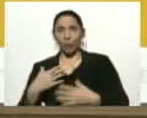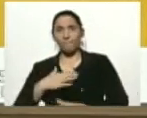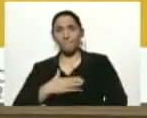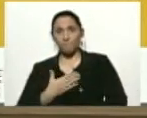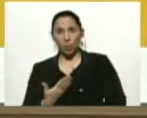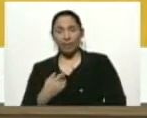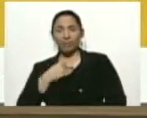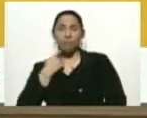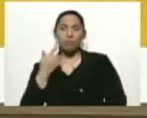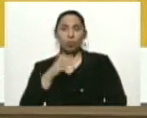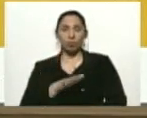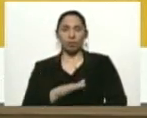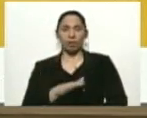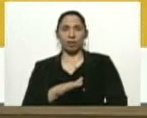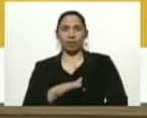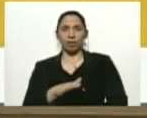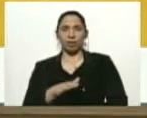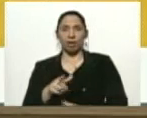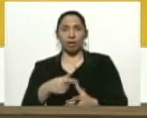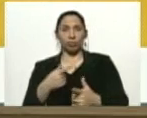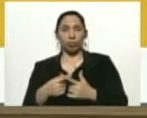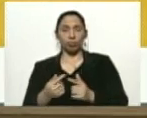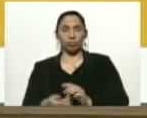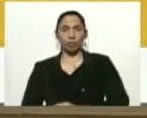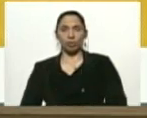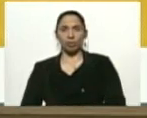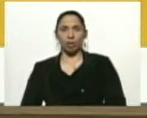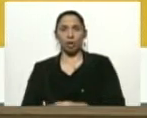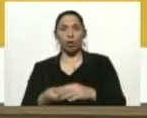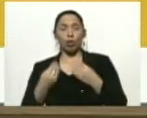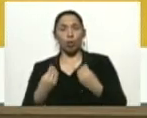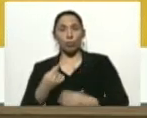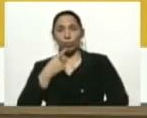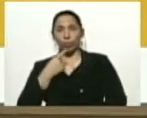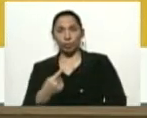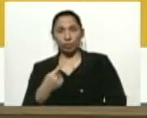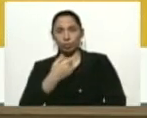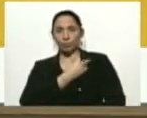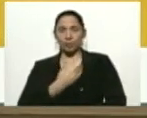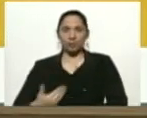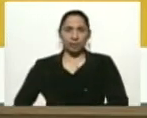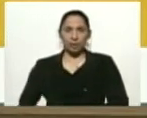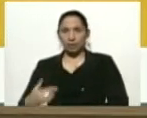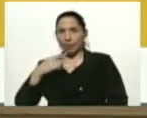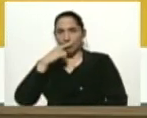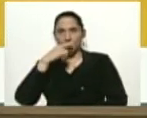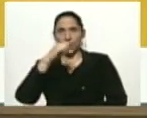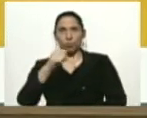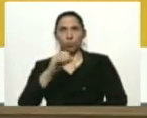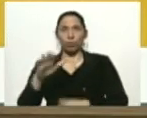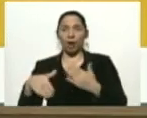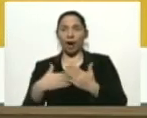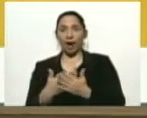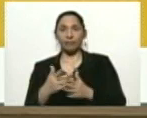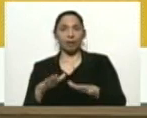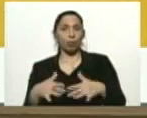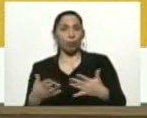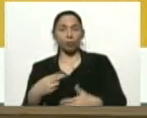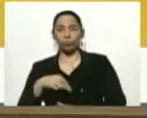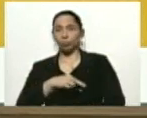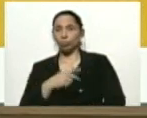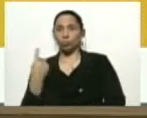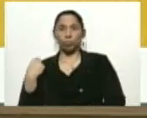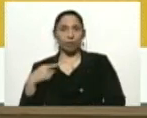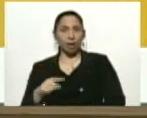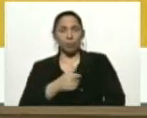ser letal y por lo tanto, como lo ha insistido mucho el presidente Nicolás Maduro, hasta tanto no tengamos una